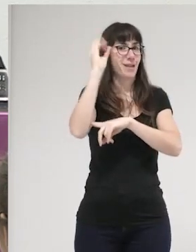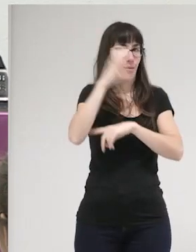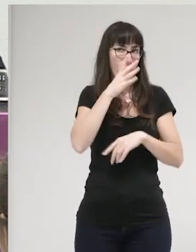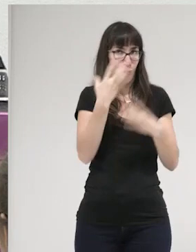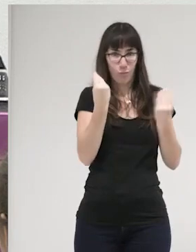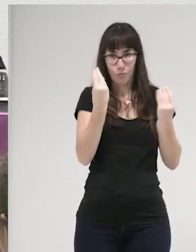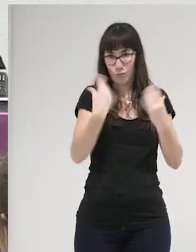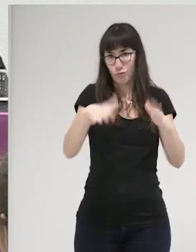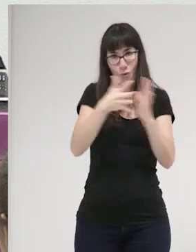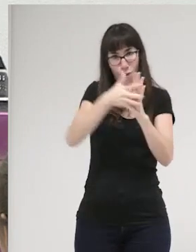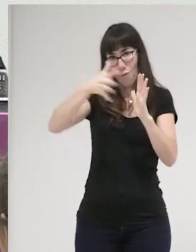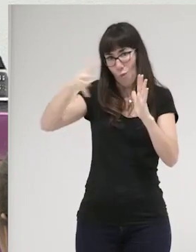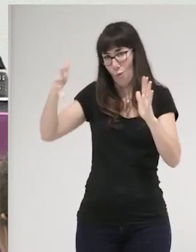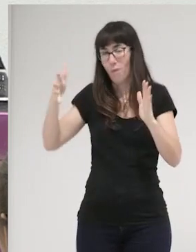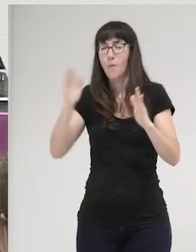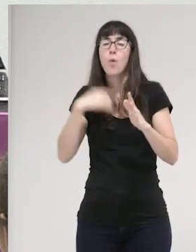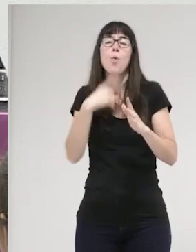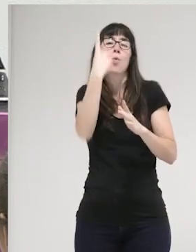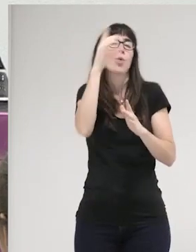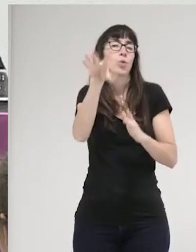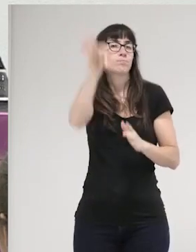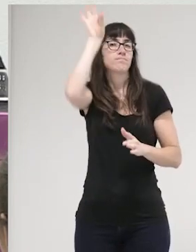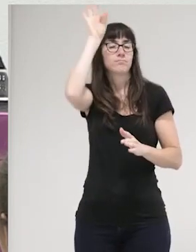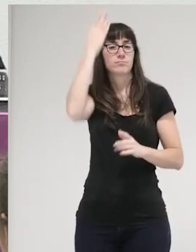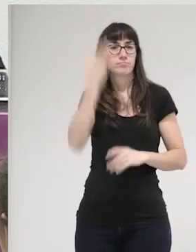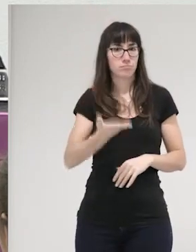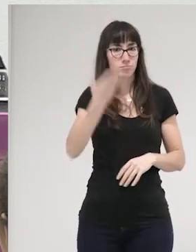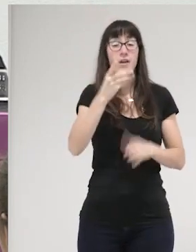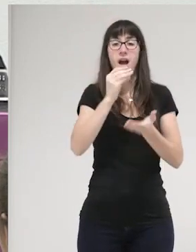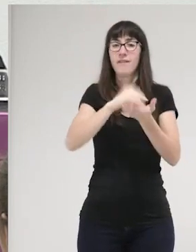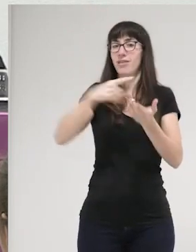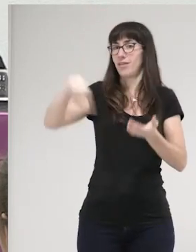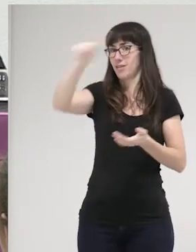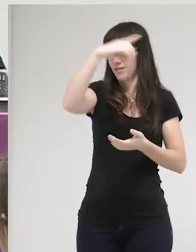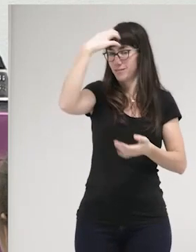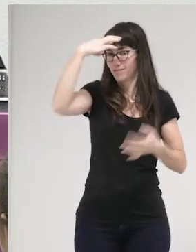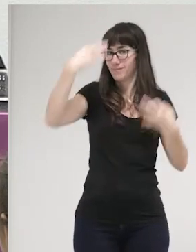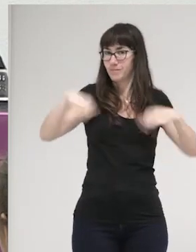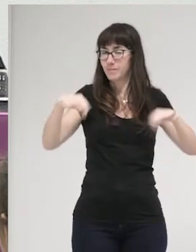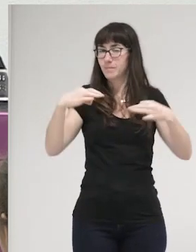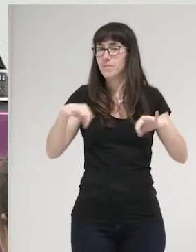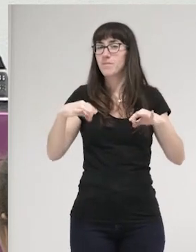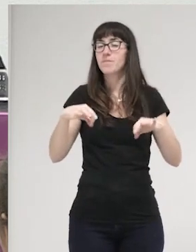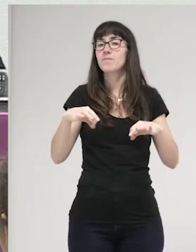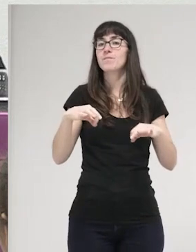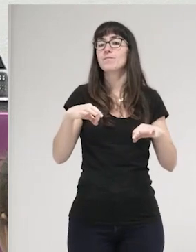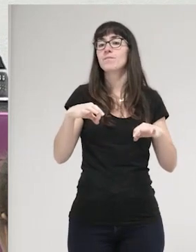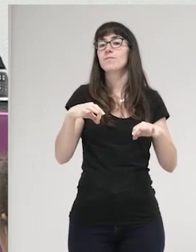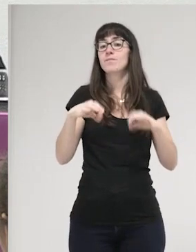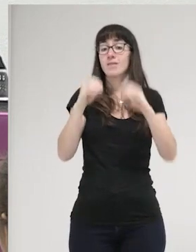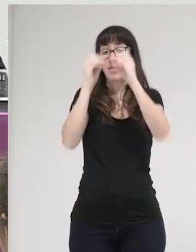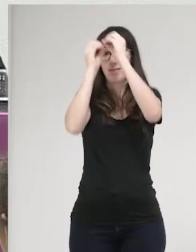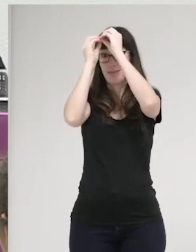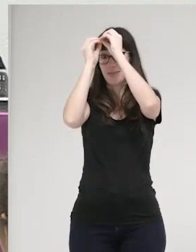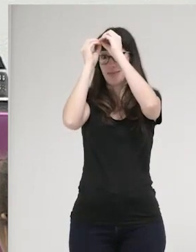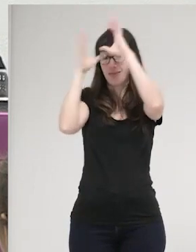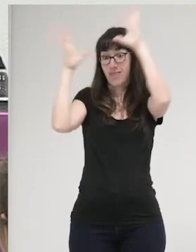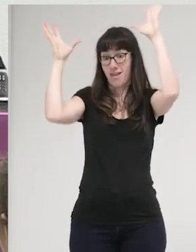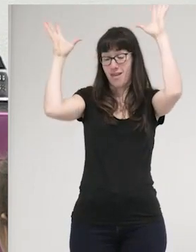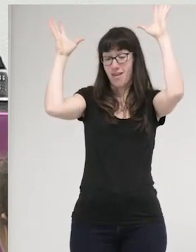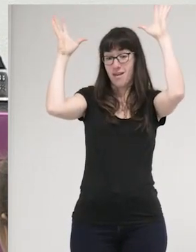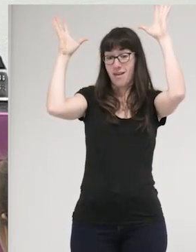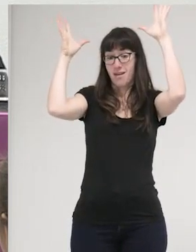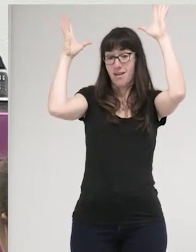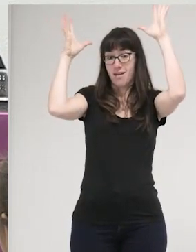Pero para mí uno bastante claro y que a veces también se nos escapa, es que esa idea de proteger